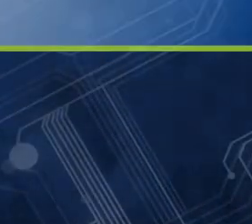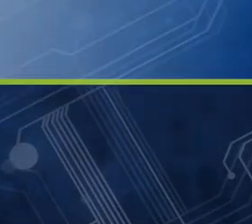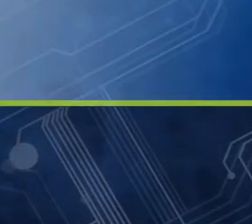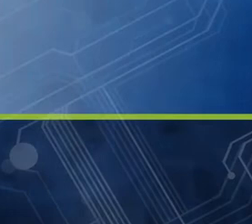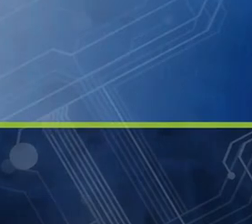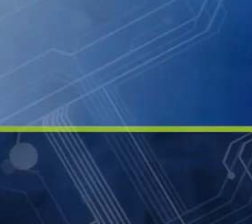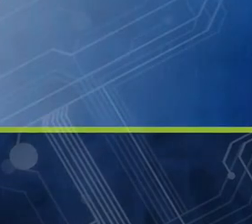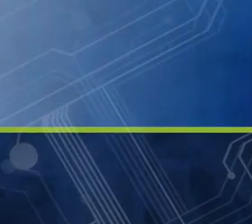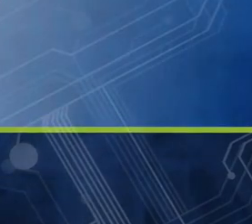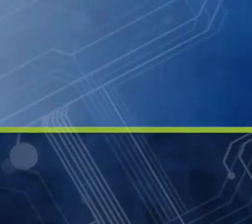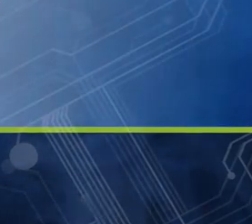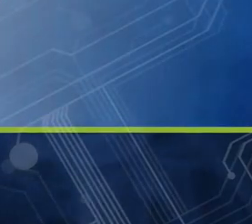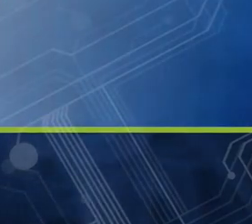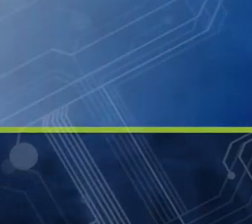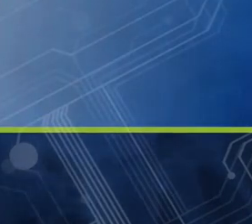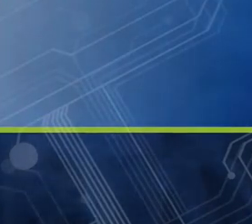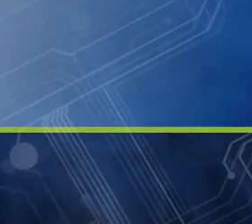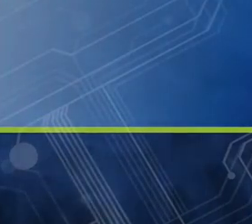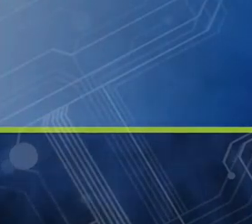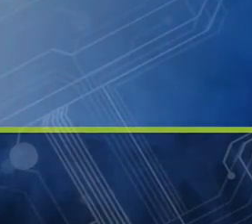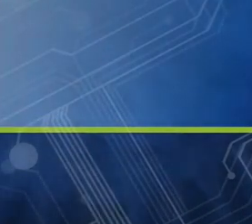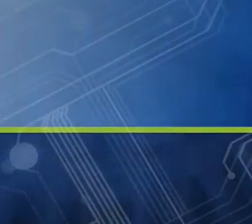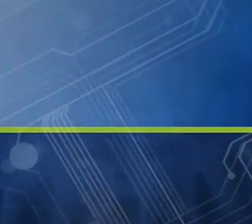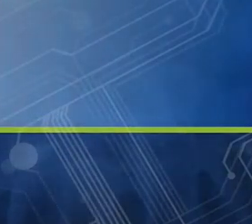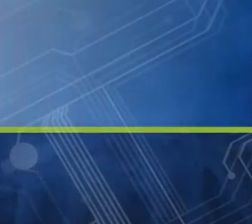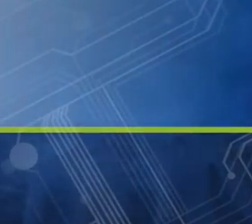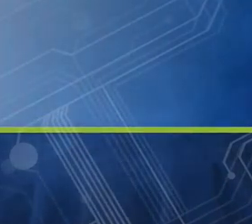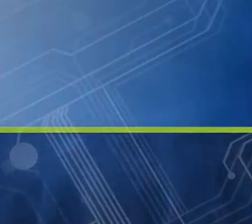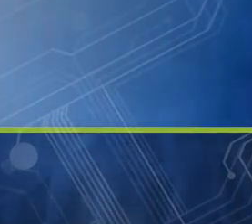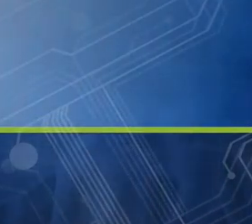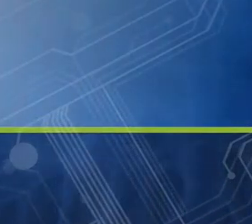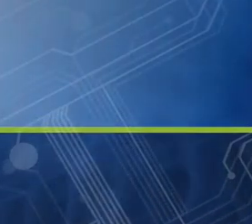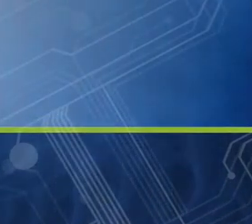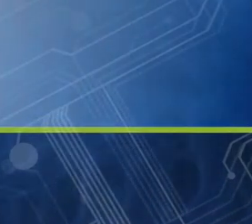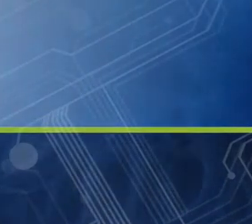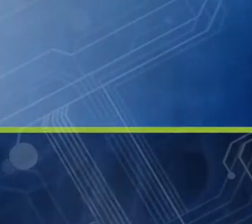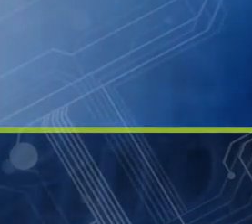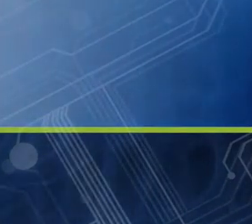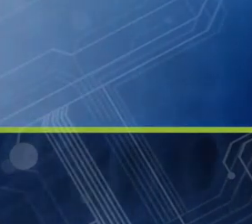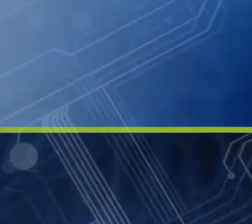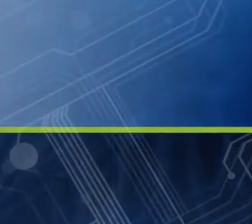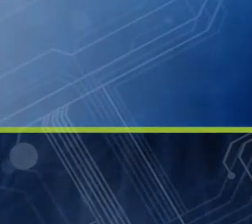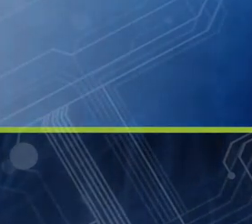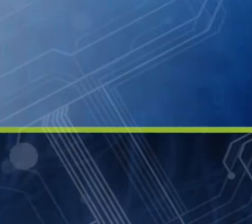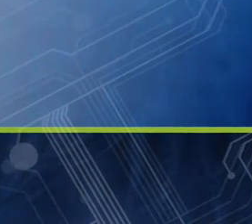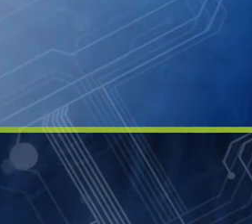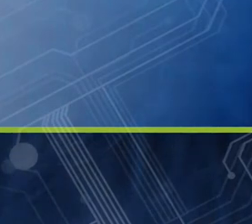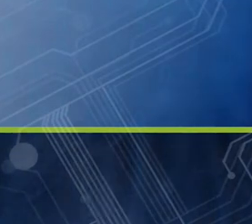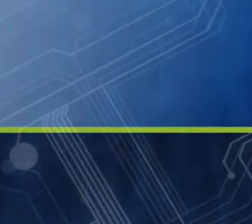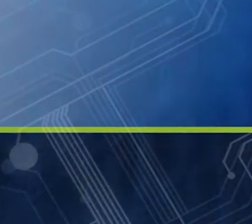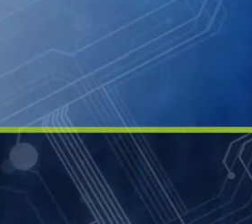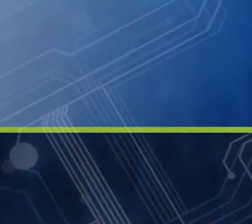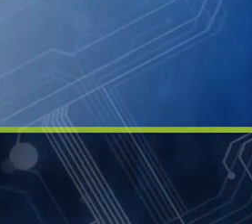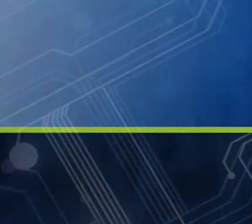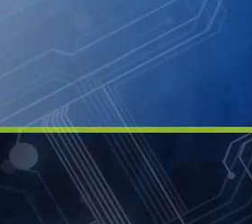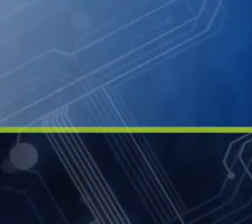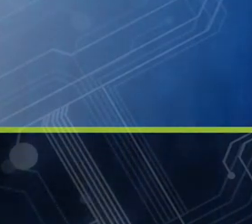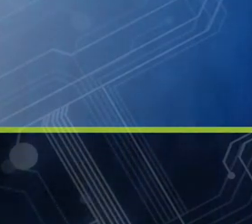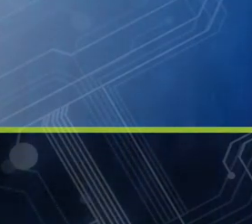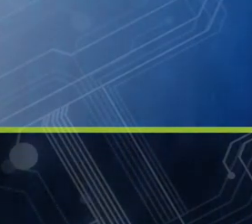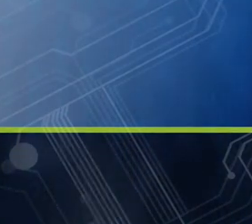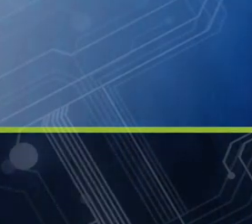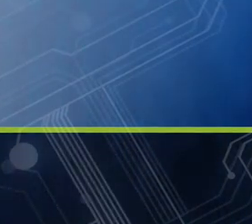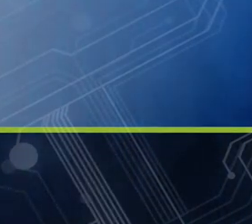Los murciélagos tienen un limitado sentido de la vista. Por ello, deben orientarse mediante un desarrollado sistema de